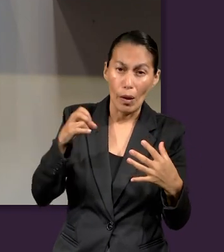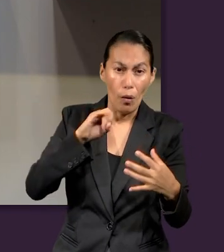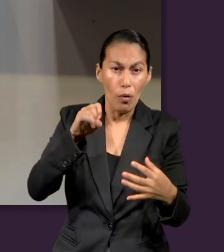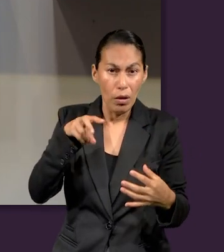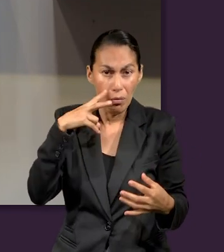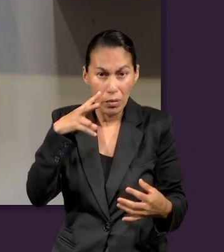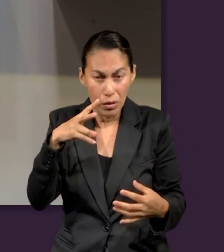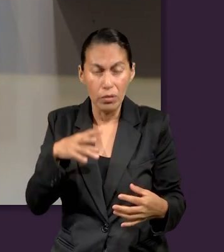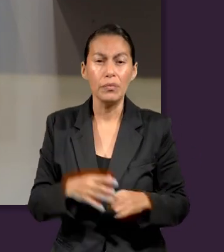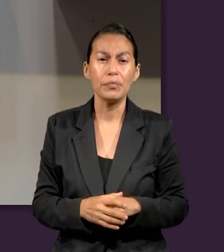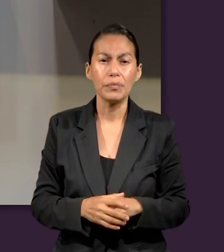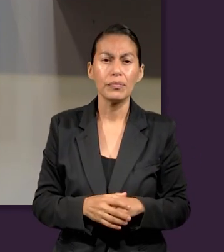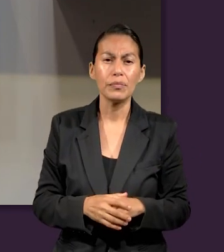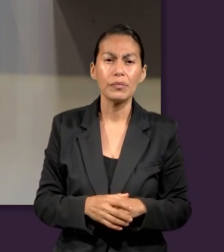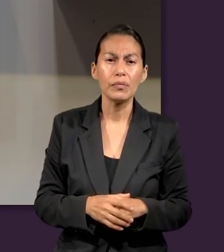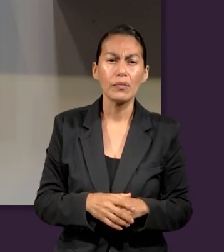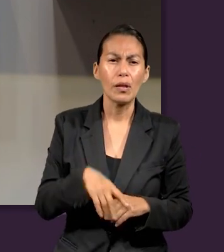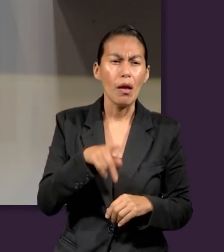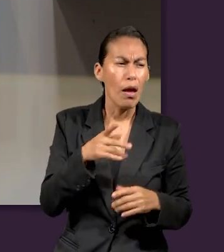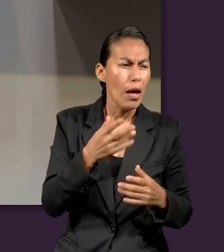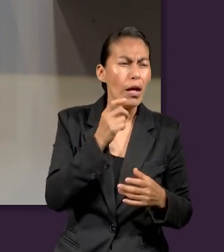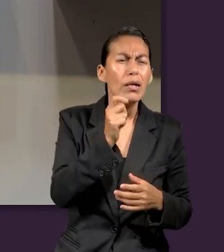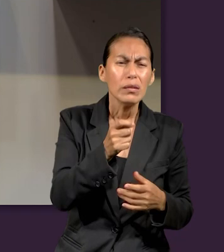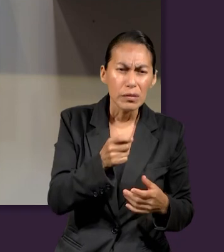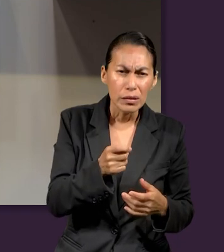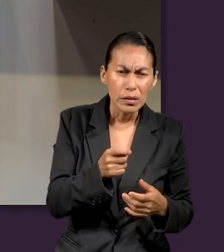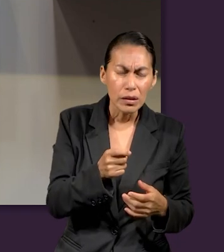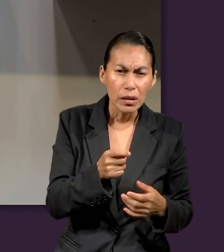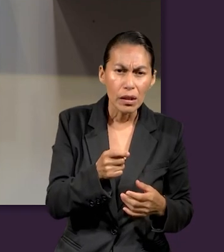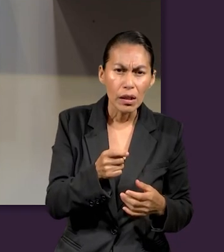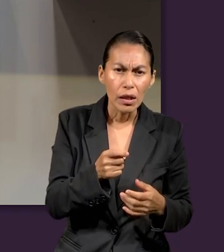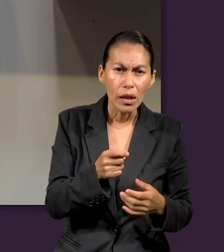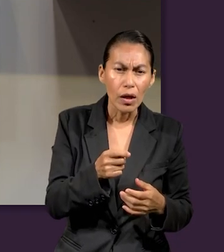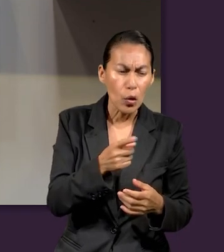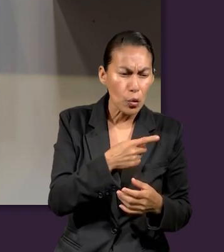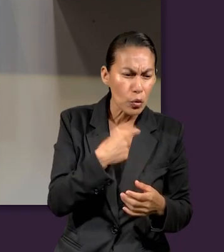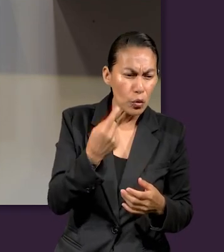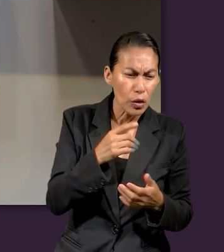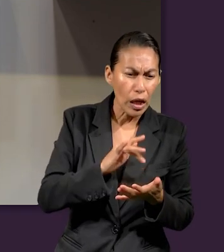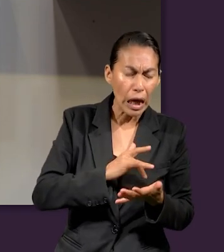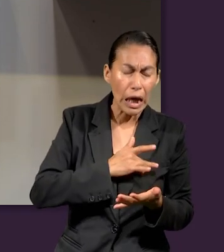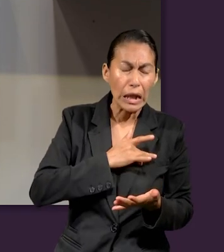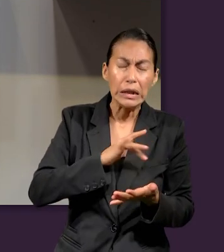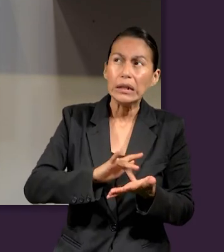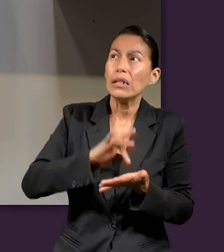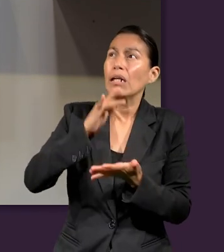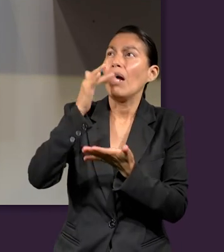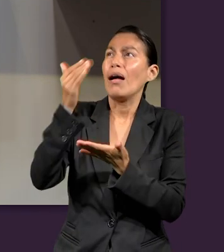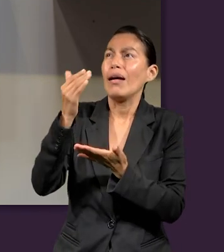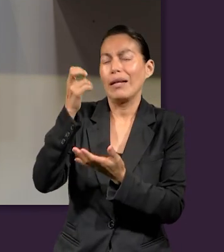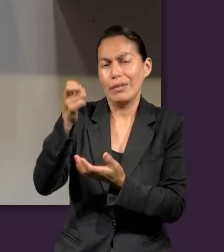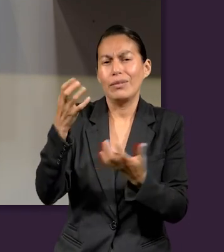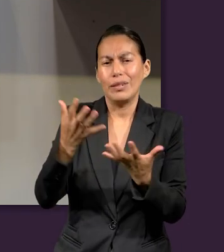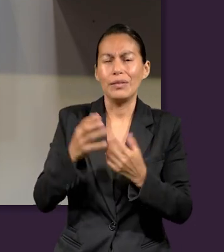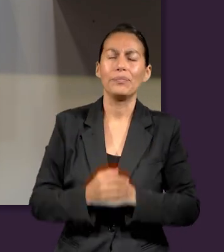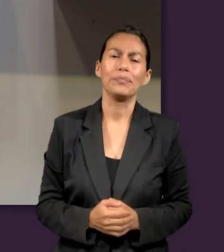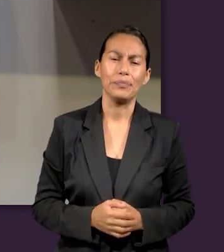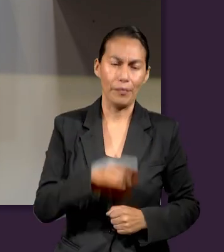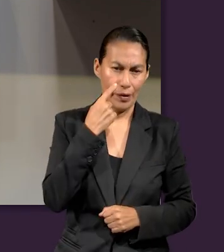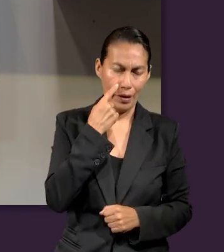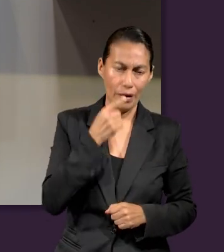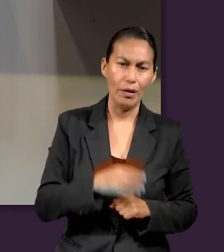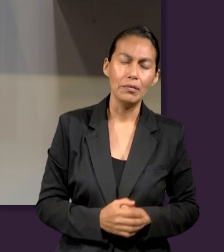Hay algunas personas que a veces piensan, bueno, pero ¿será que esto lo vamos a estar haciendo? Pues la gratitud hace que justamente hagamos de esto